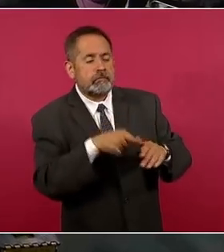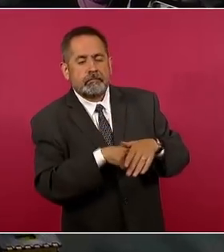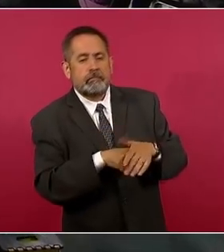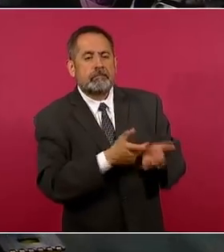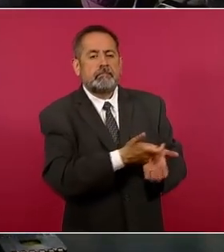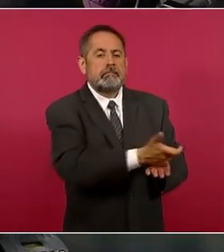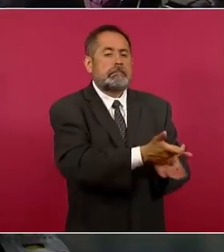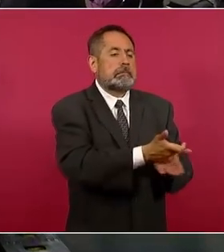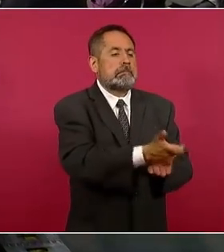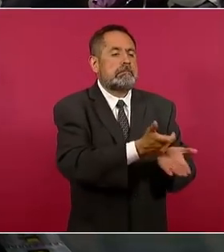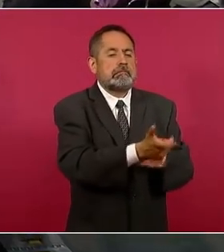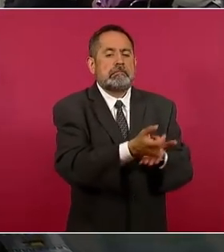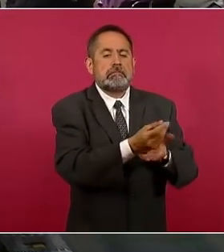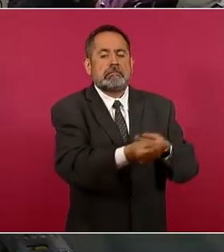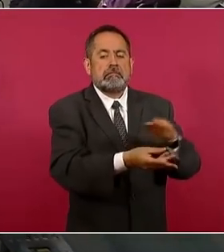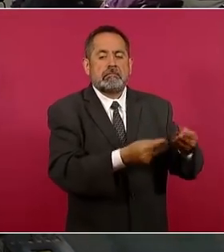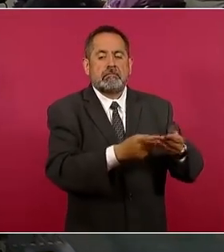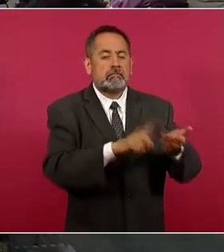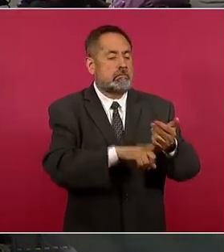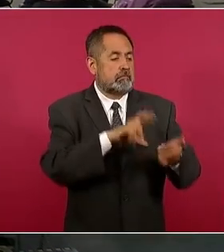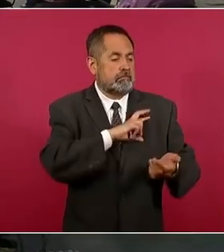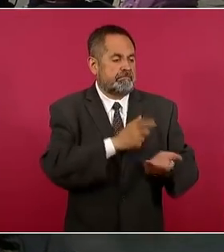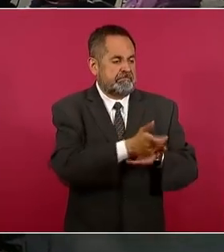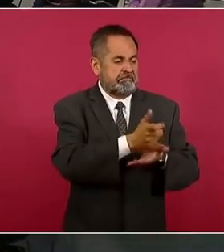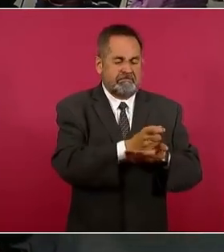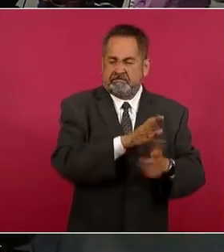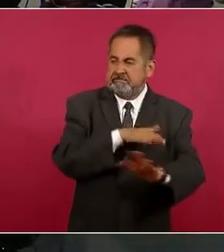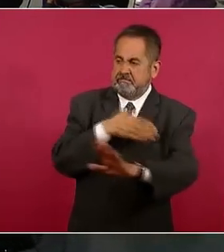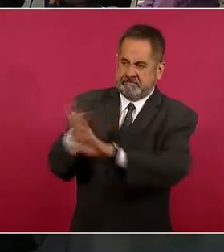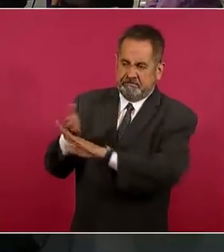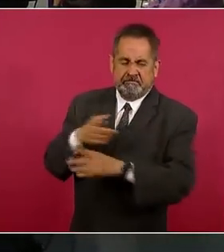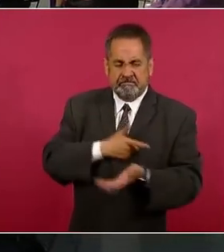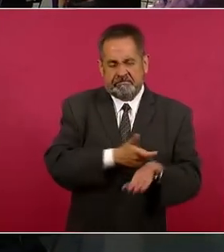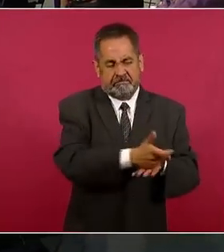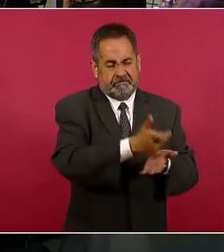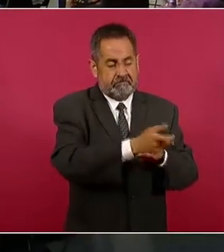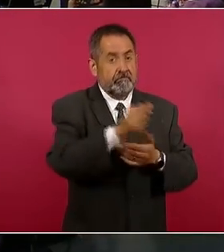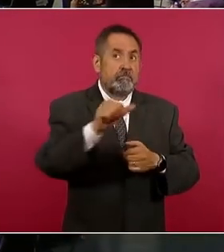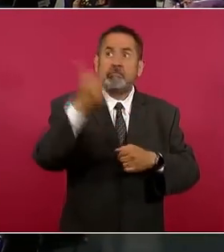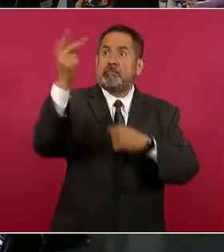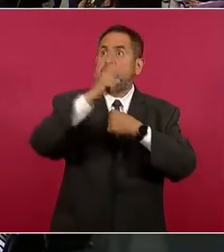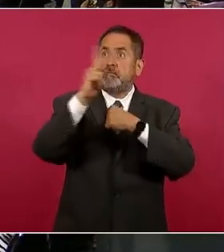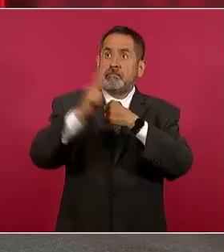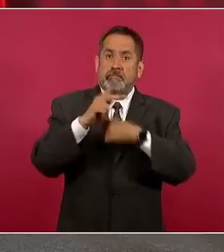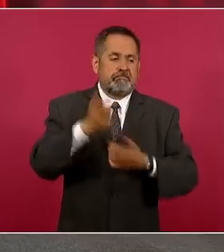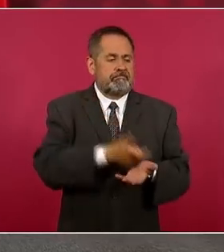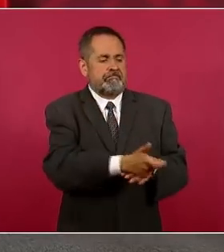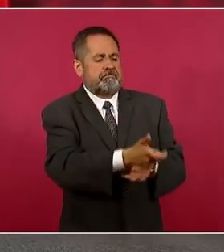de particulares y hasta de gobiernos extranjeros.